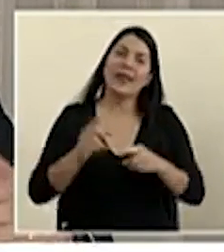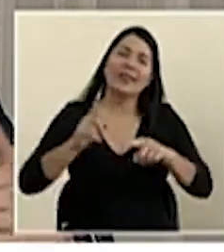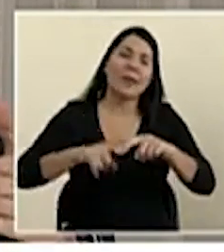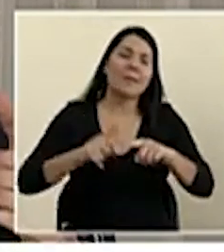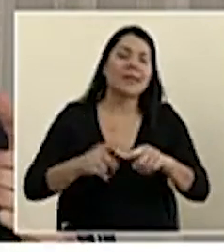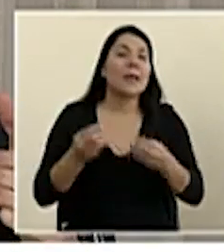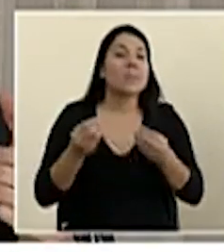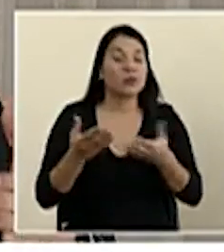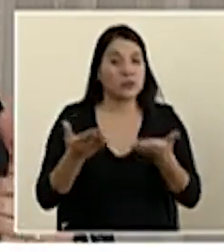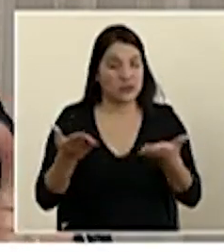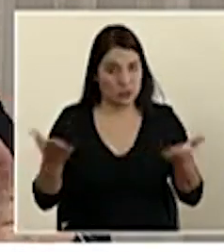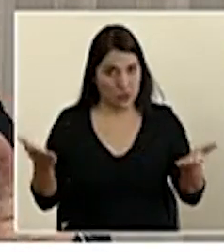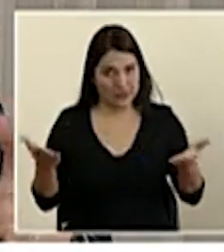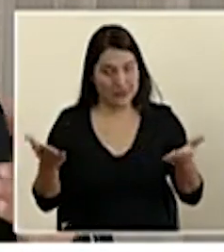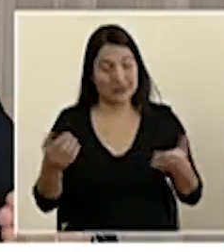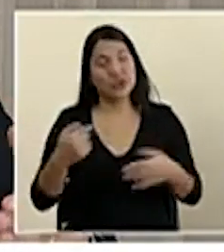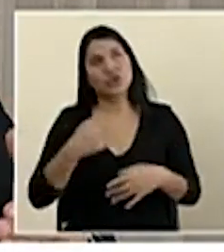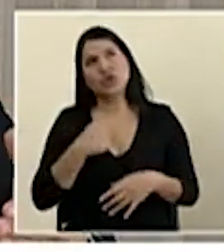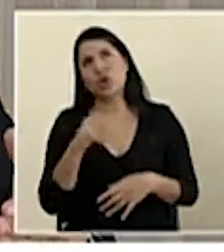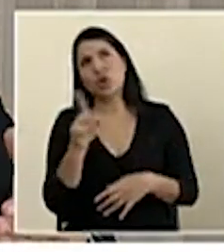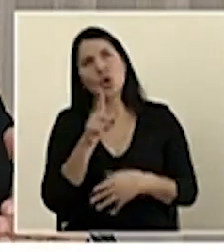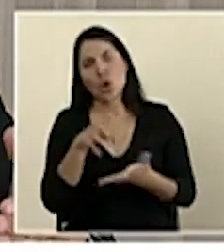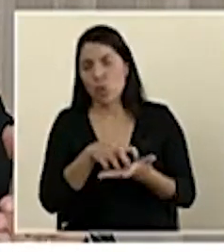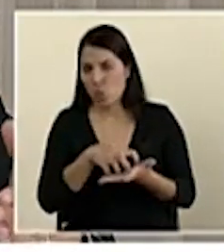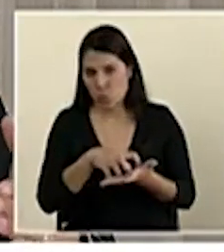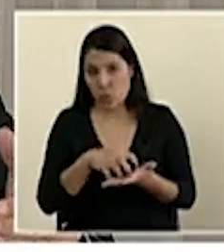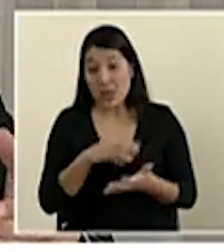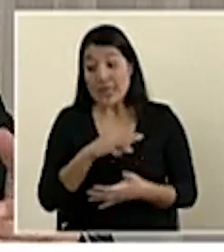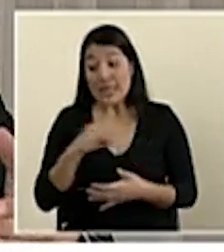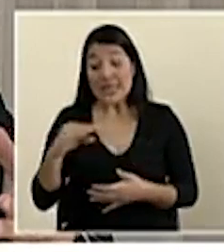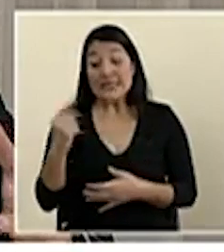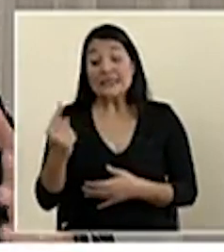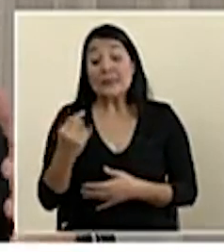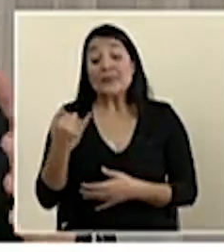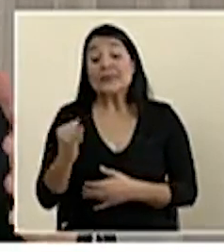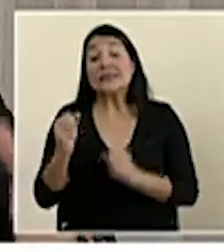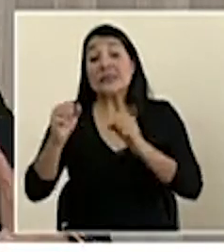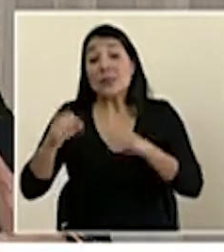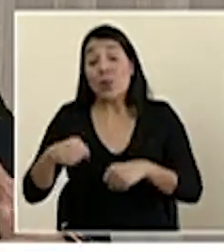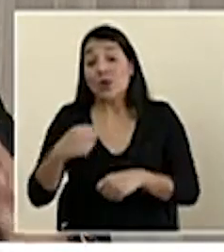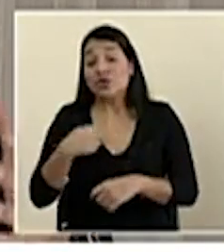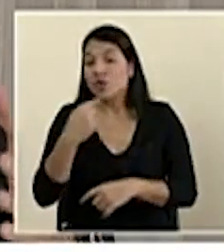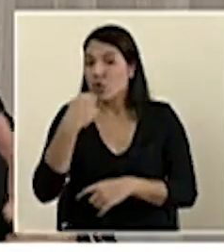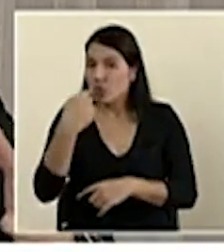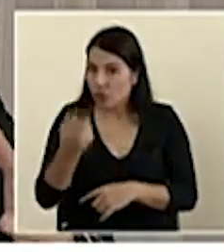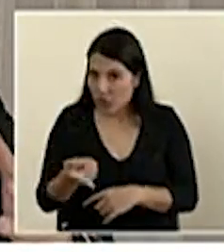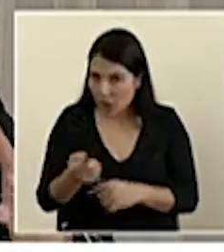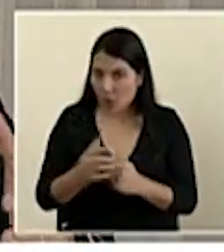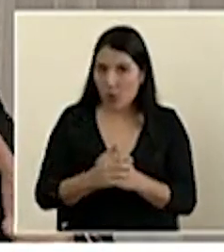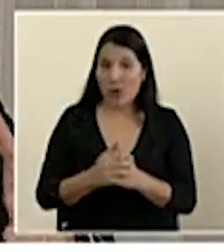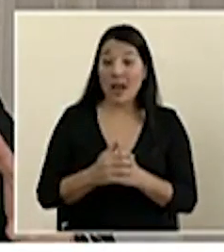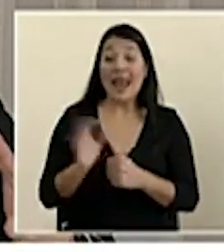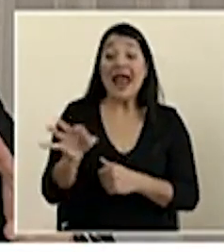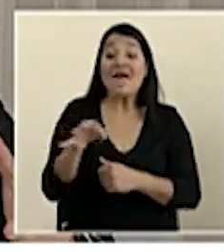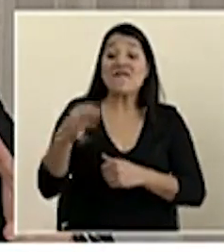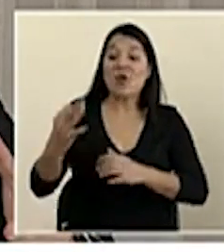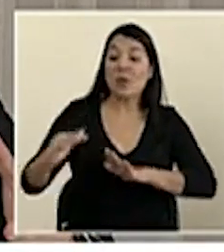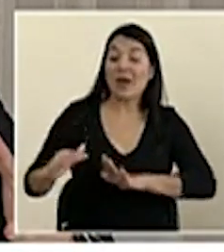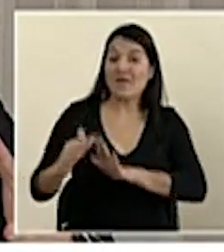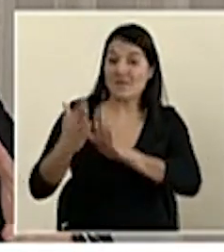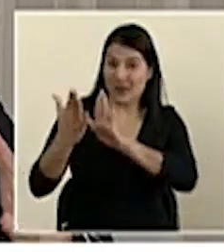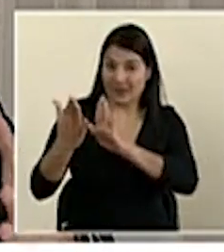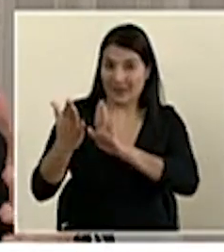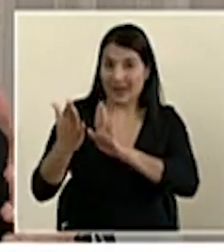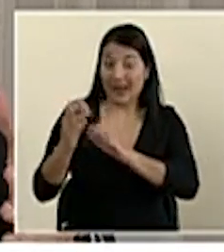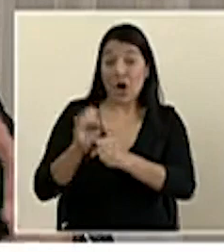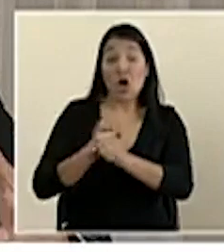siempre me tomo el tiempo cuando puedo para indicar que la respuesta en general de todas y todos ustedes